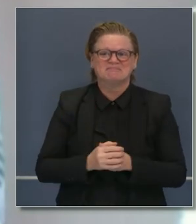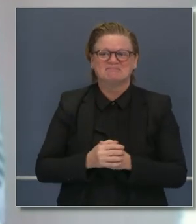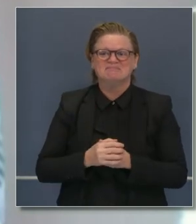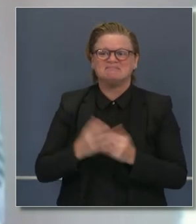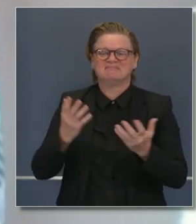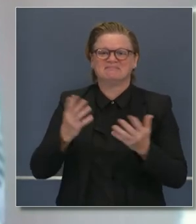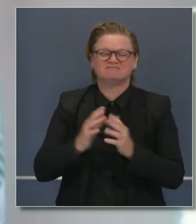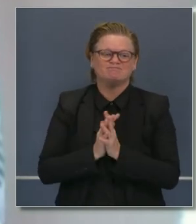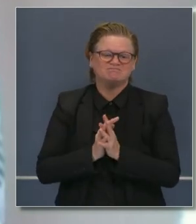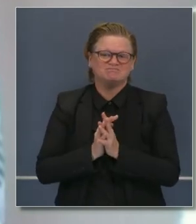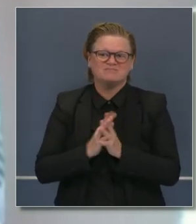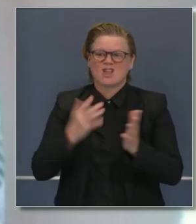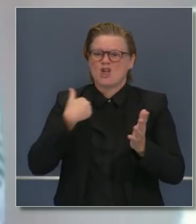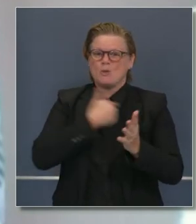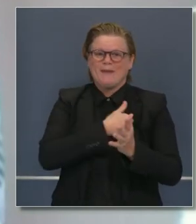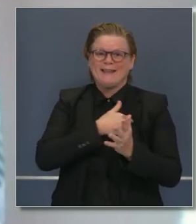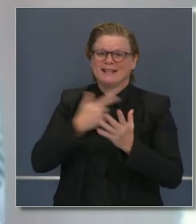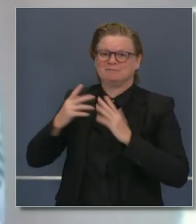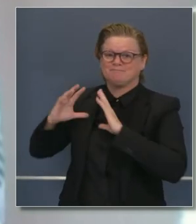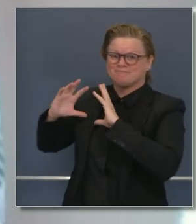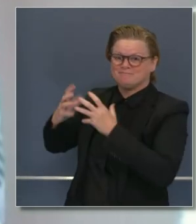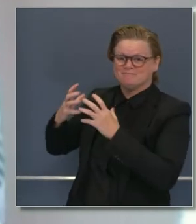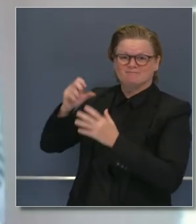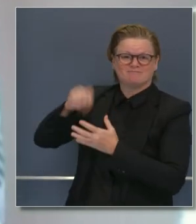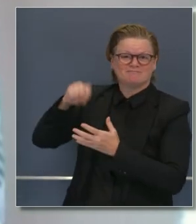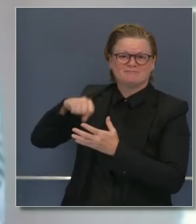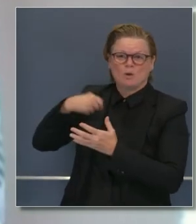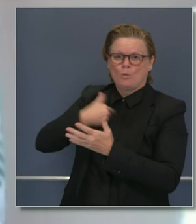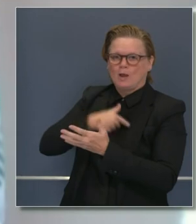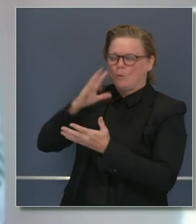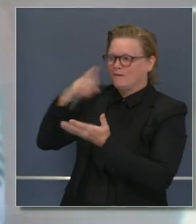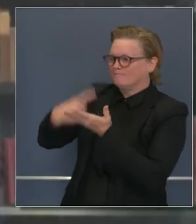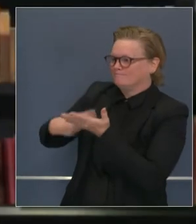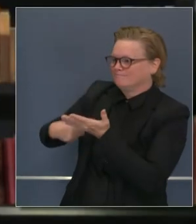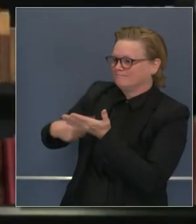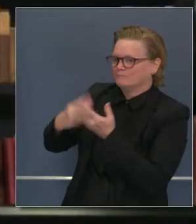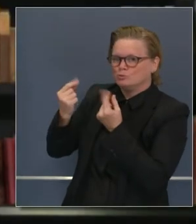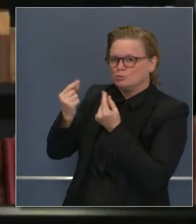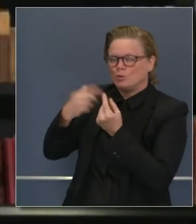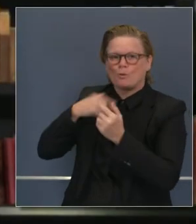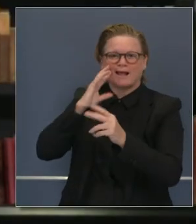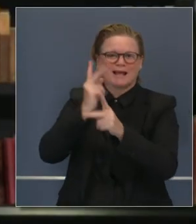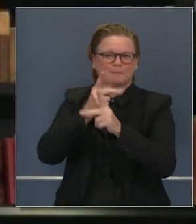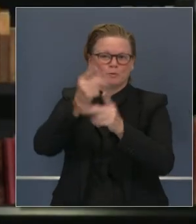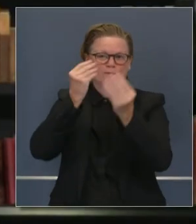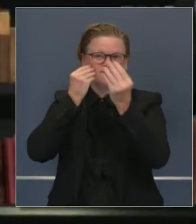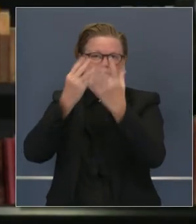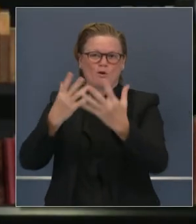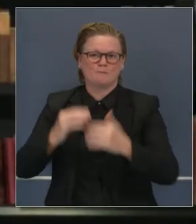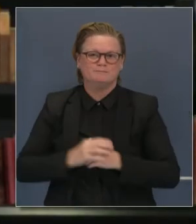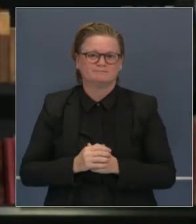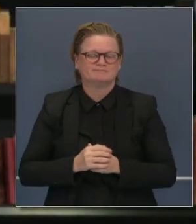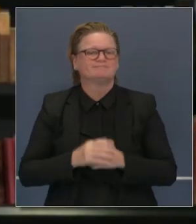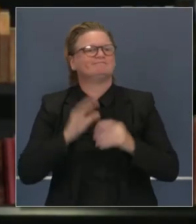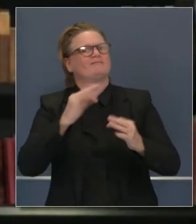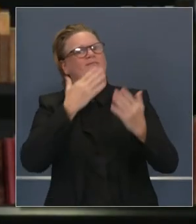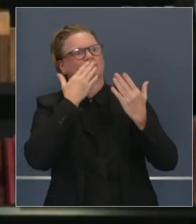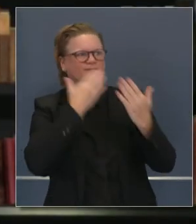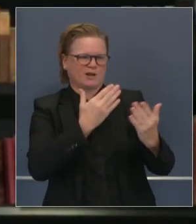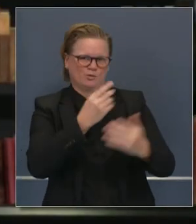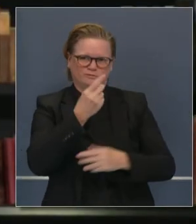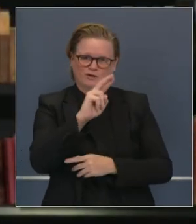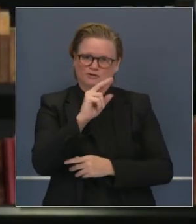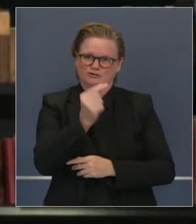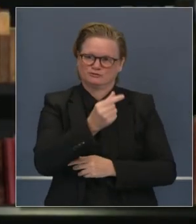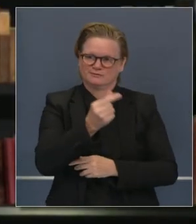dejaré ahí porque es necesario tener más conversaciones y más datos que considerar. Sí,